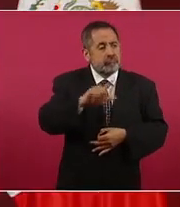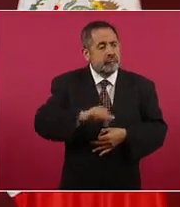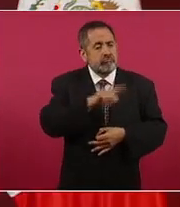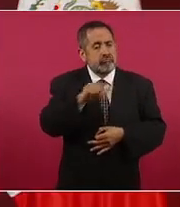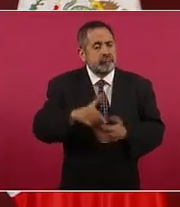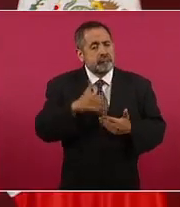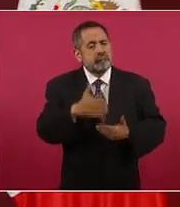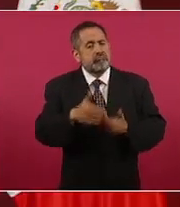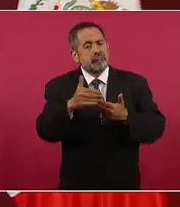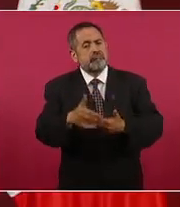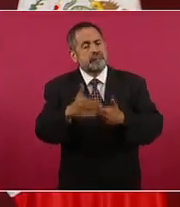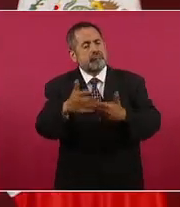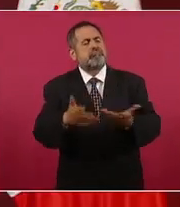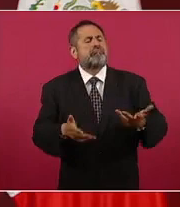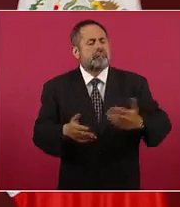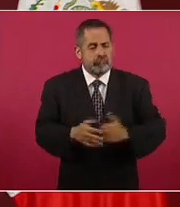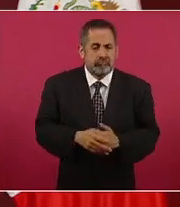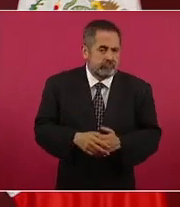con